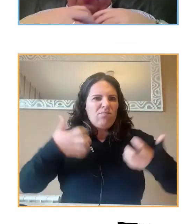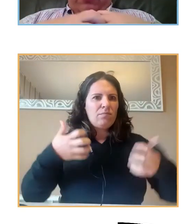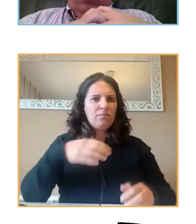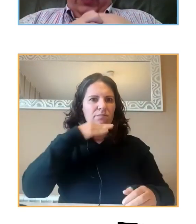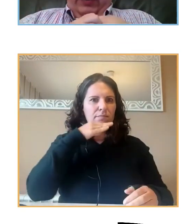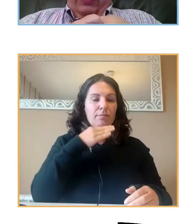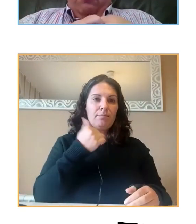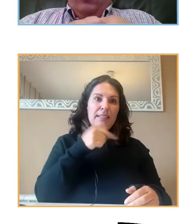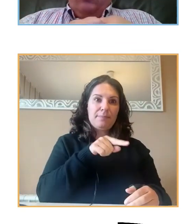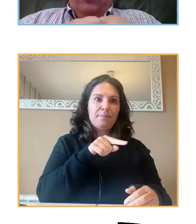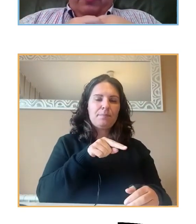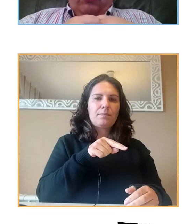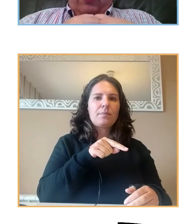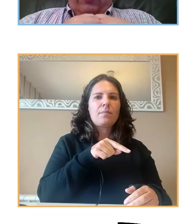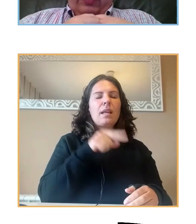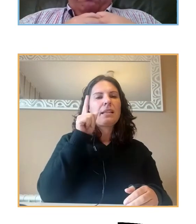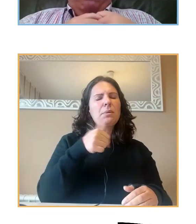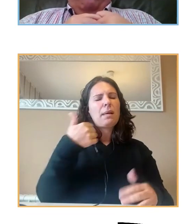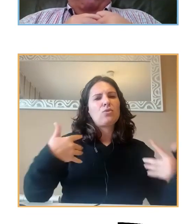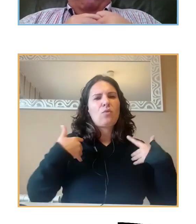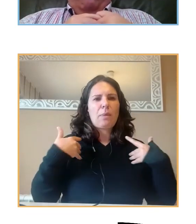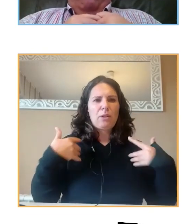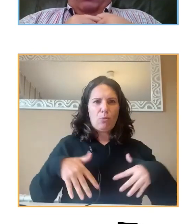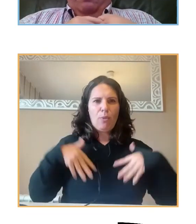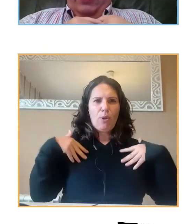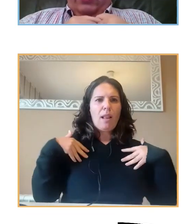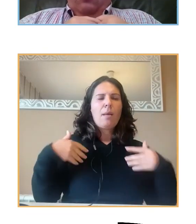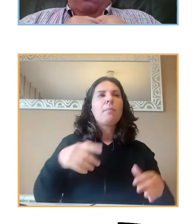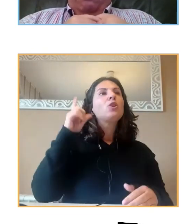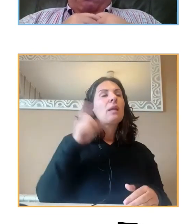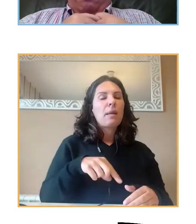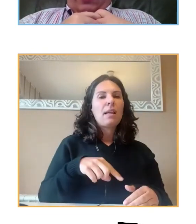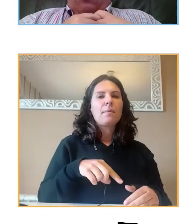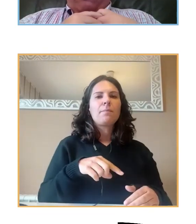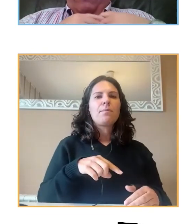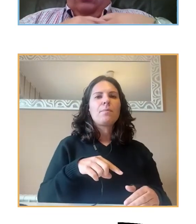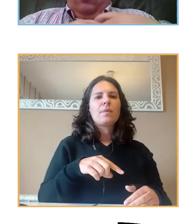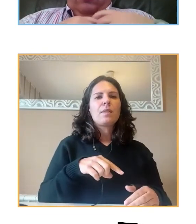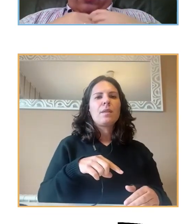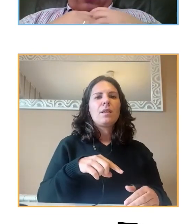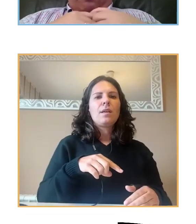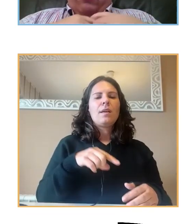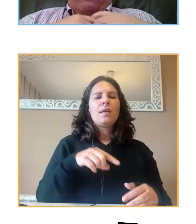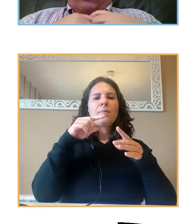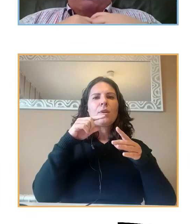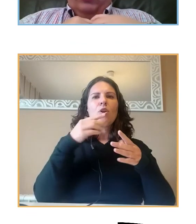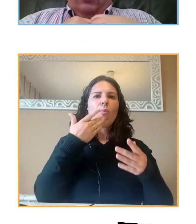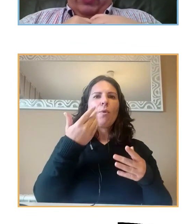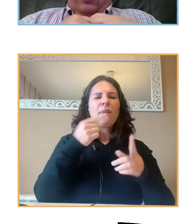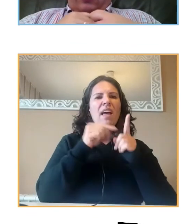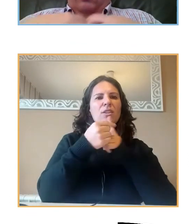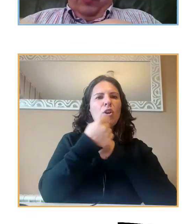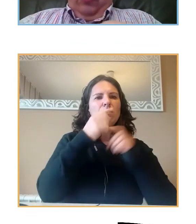Hemos visto que hay un mayor sufrimiento emocional, pero también hay un menor factor, menores factores